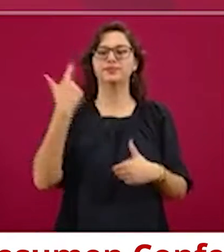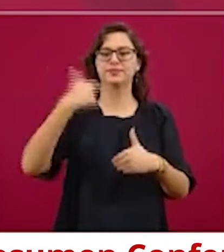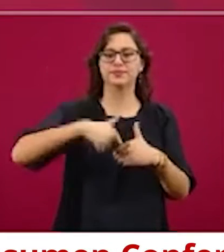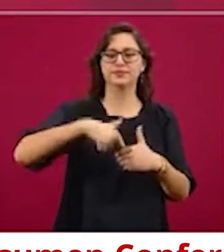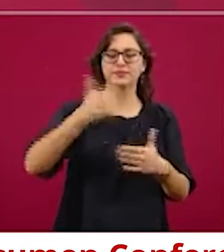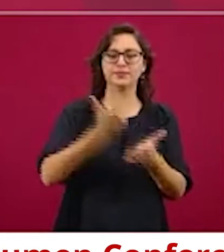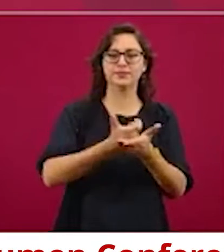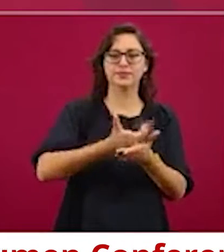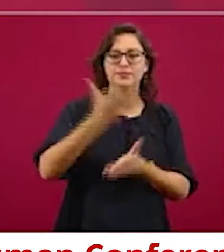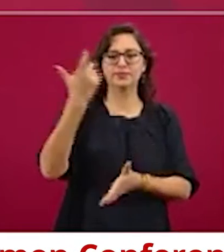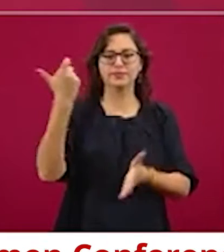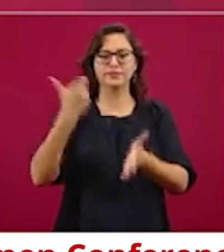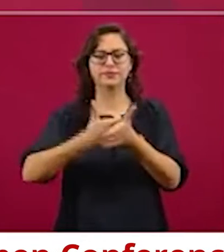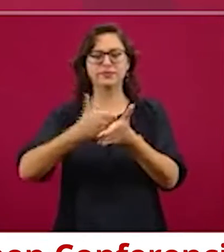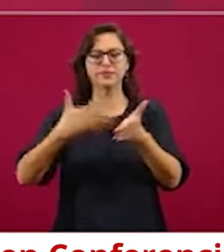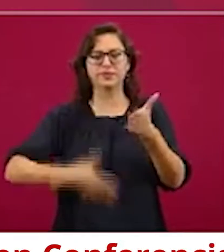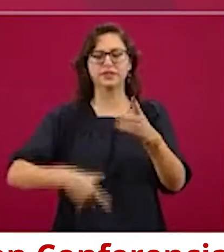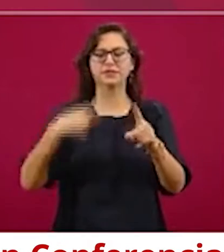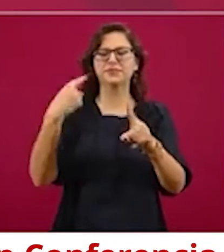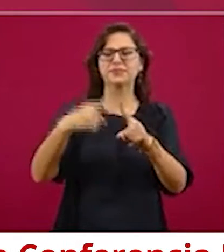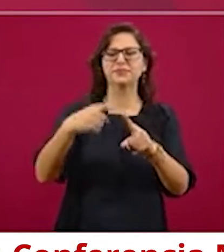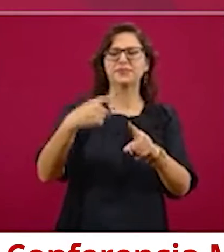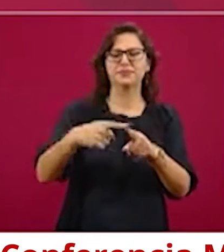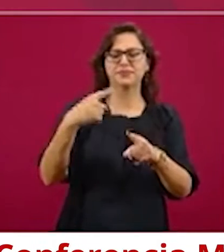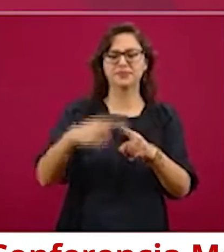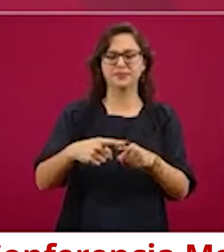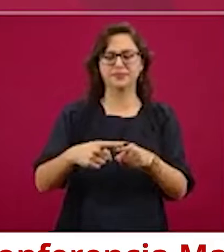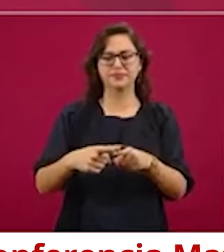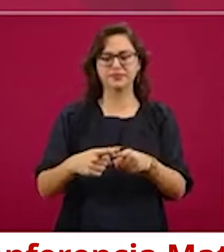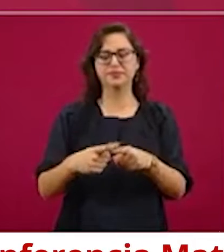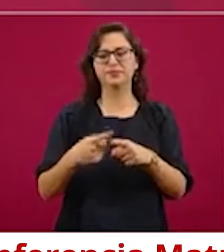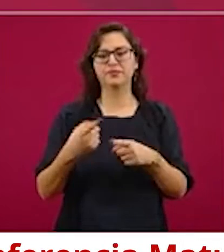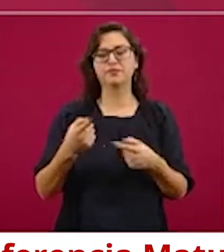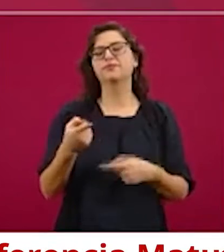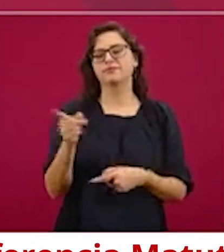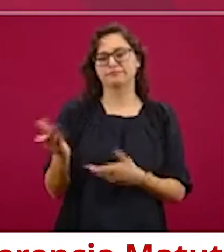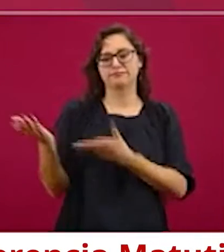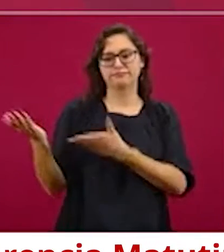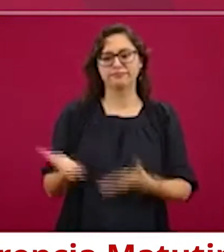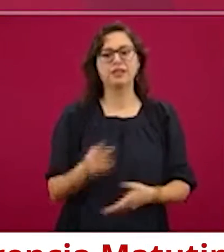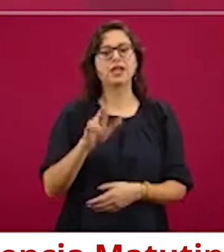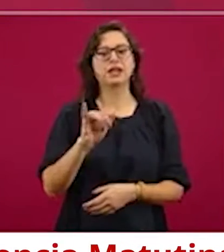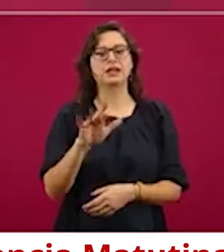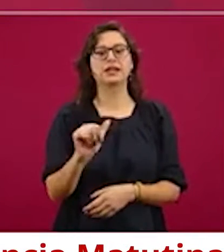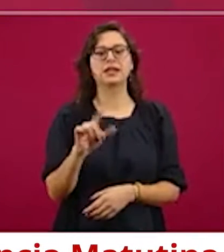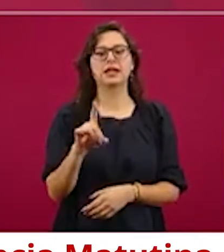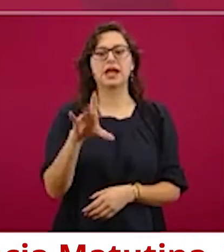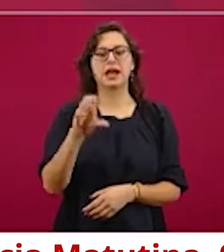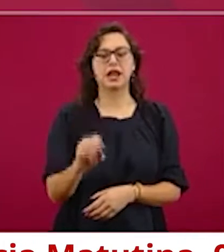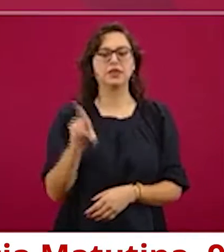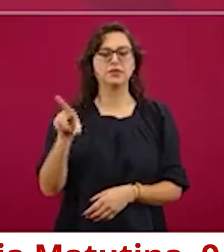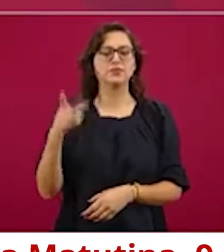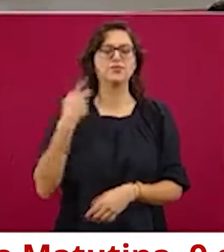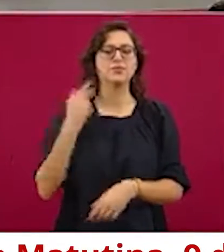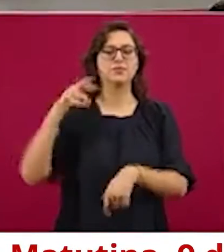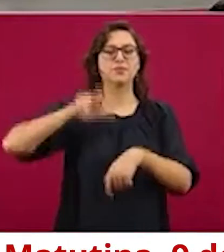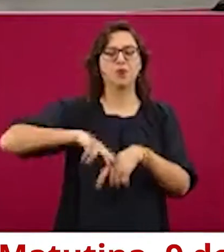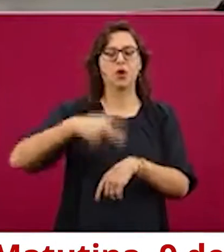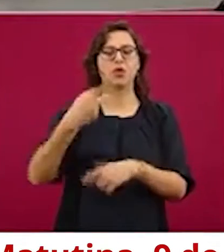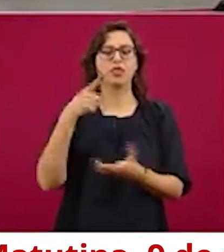Comenzamos con Ricardo Sheffield, Procurador Federal del Consumidor,